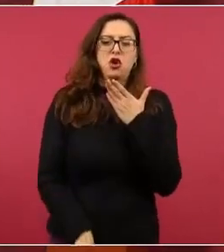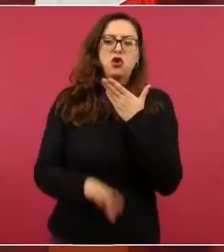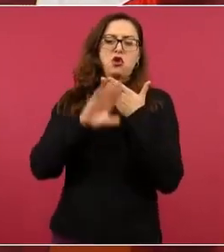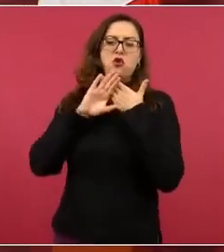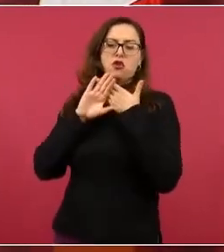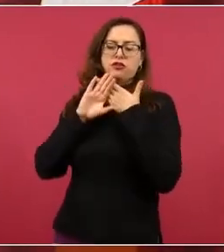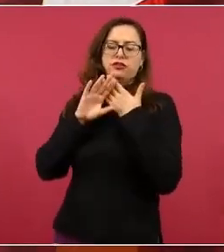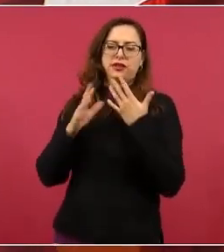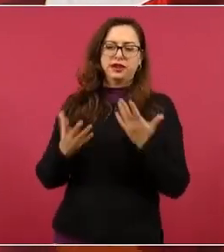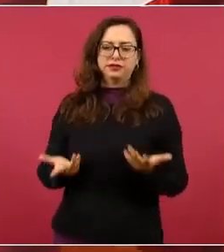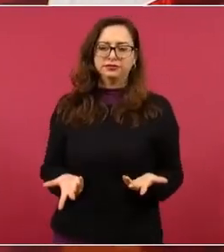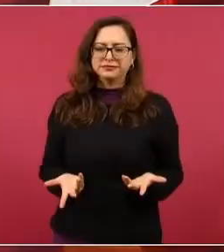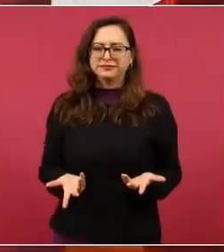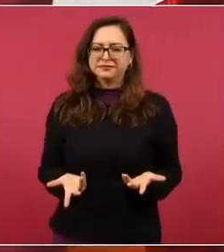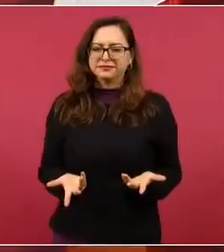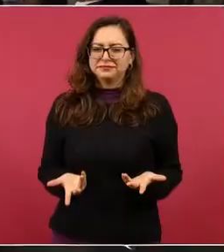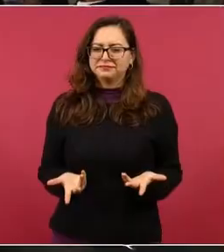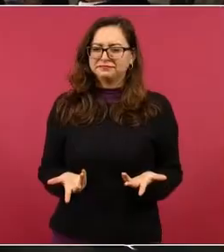están en contra de nosotros.